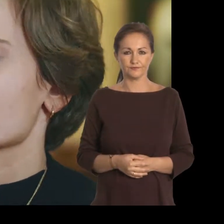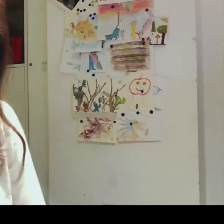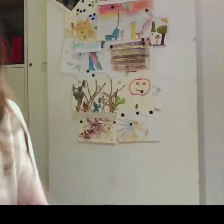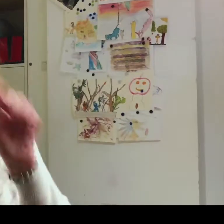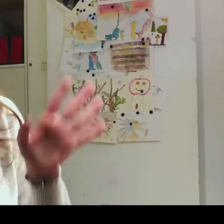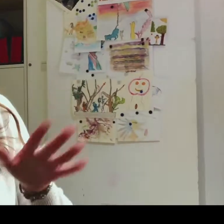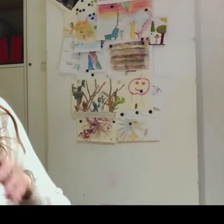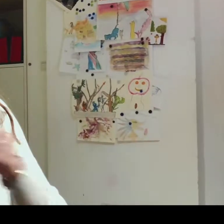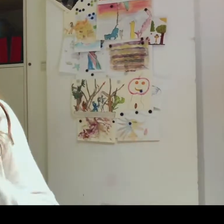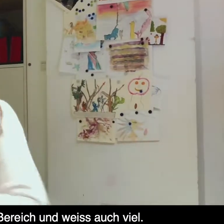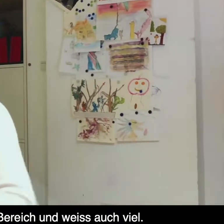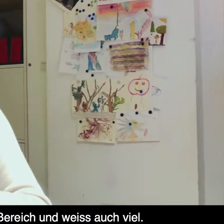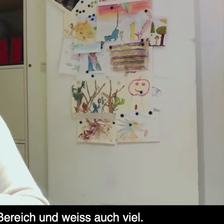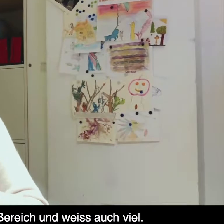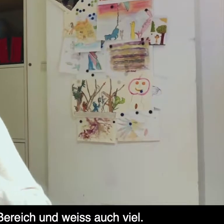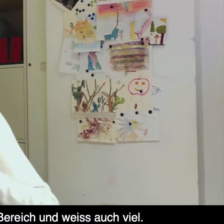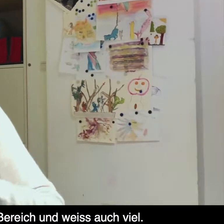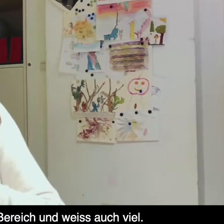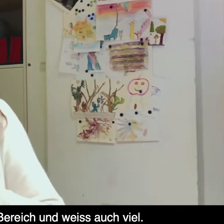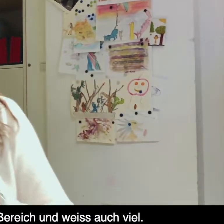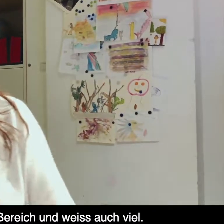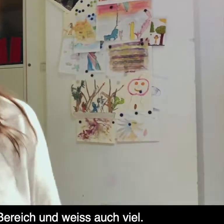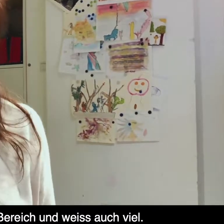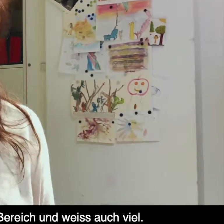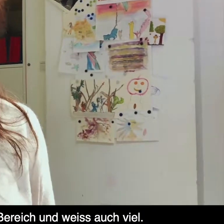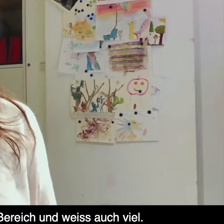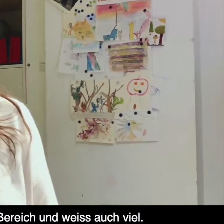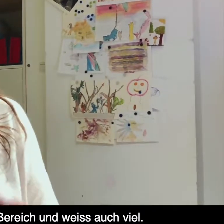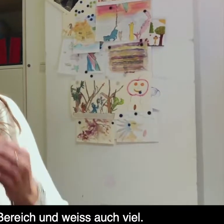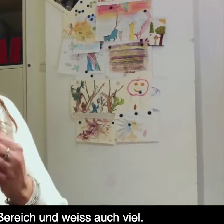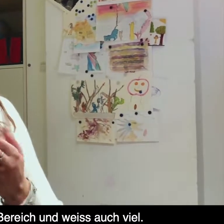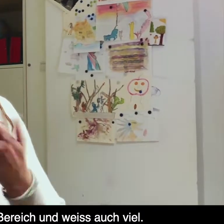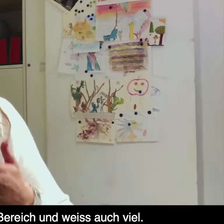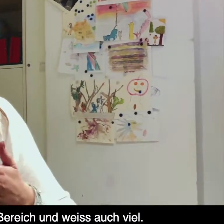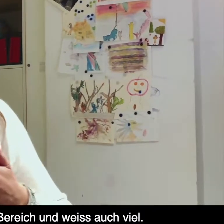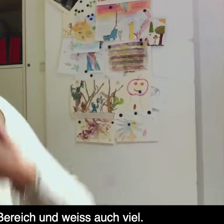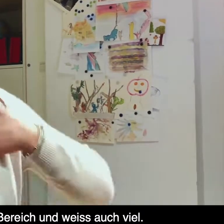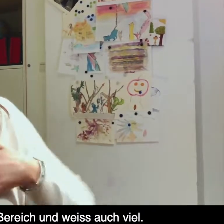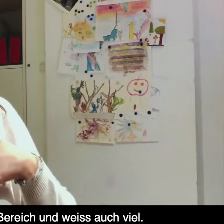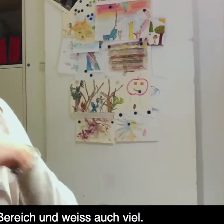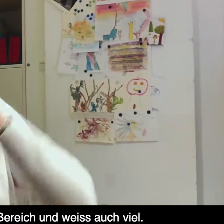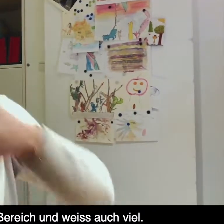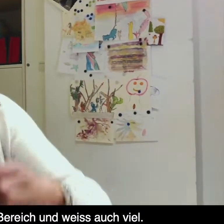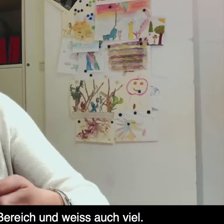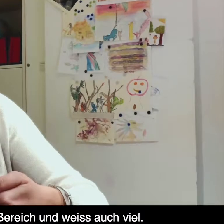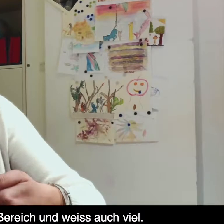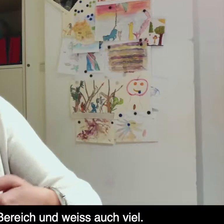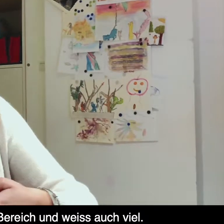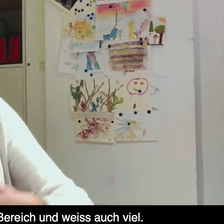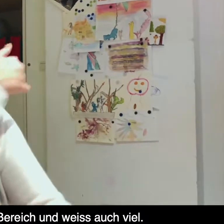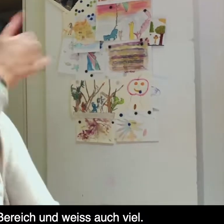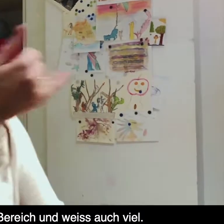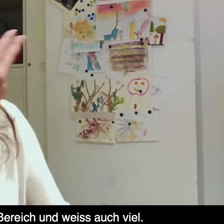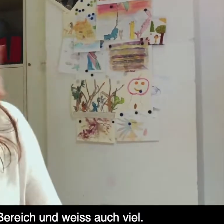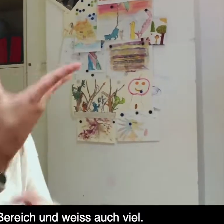necesidades. Ese beneficio. En la clase, yo trabajo en un área especial y sé mucho.